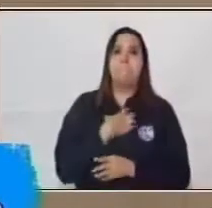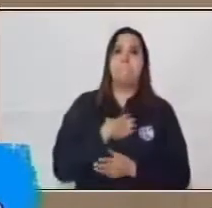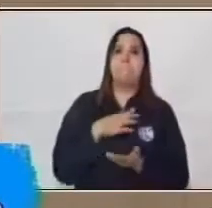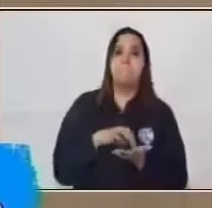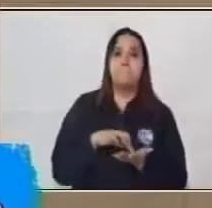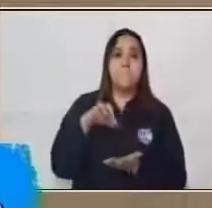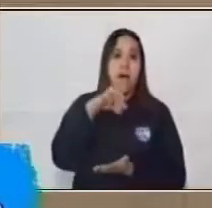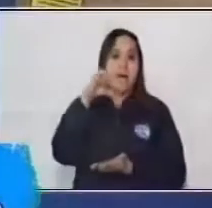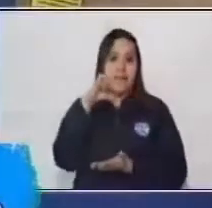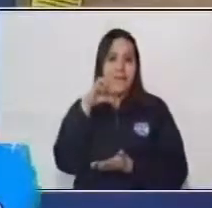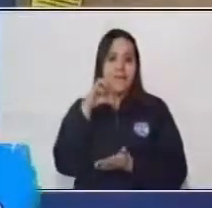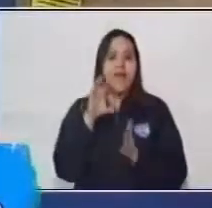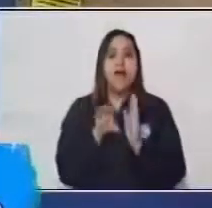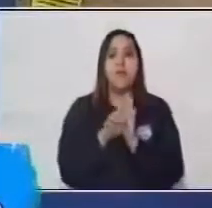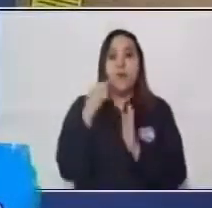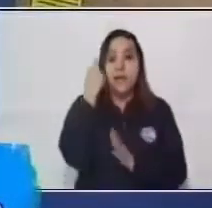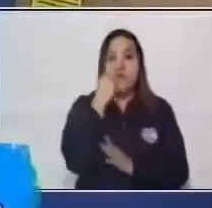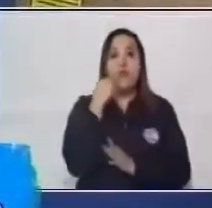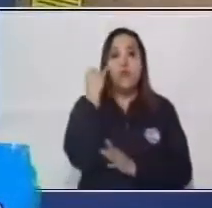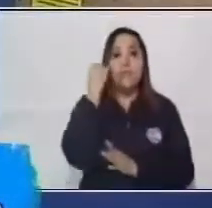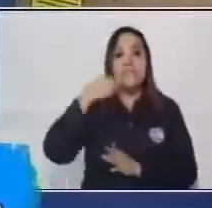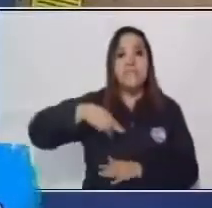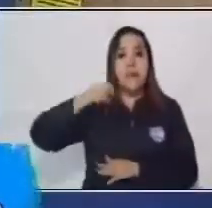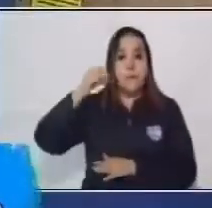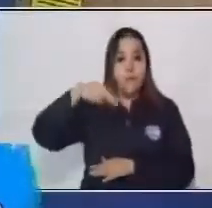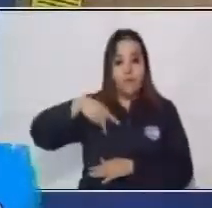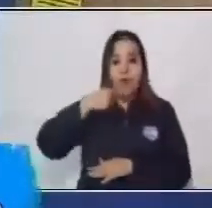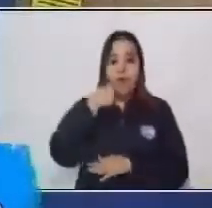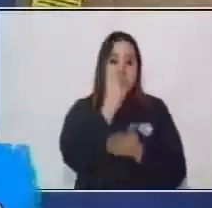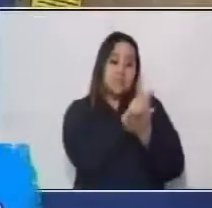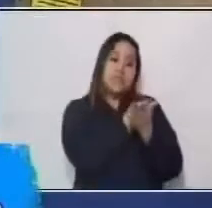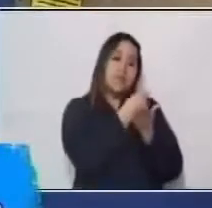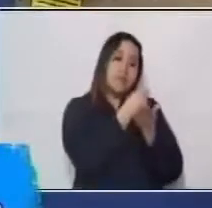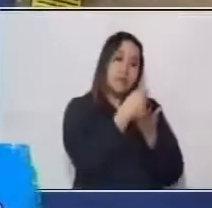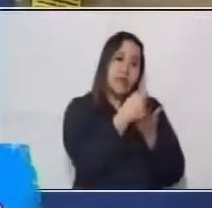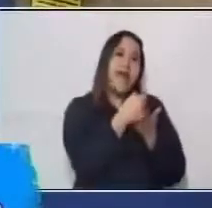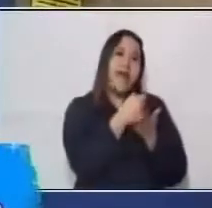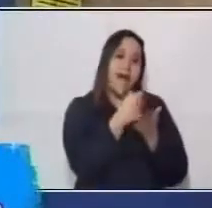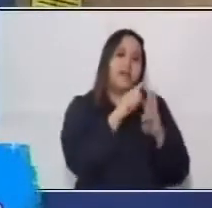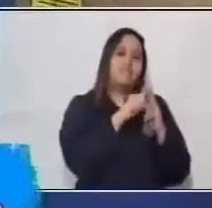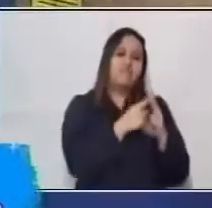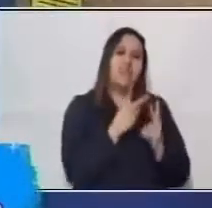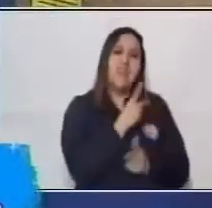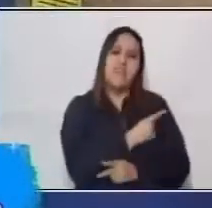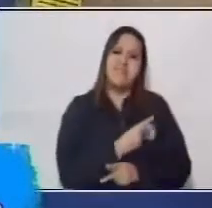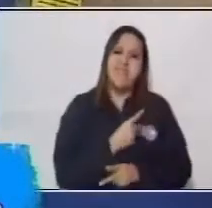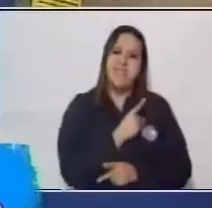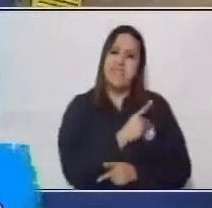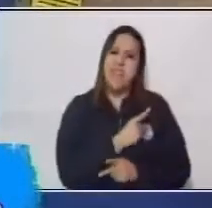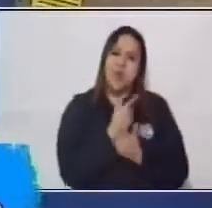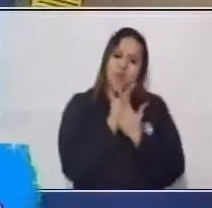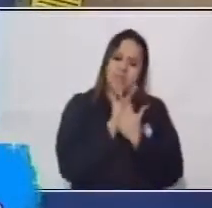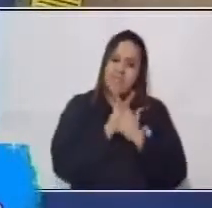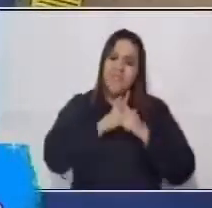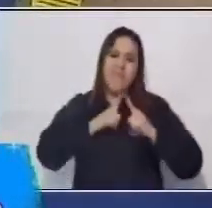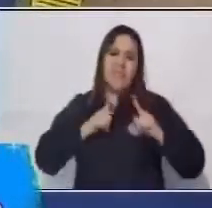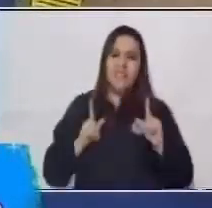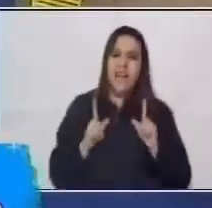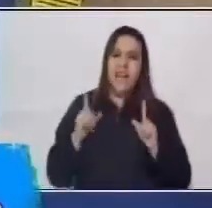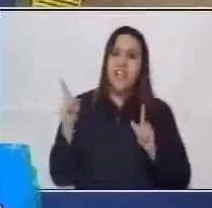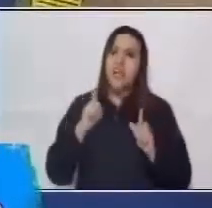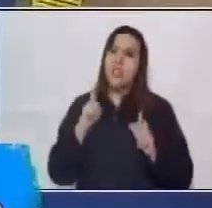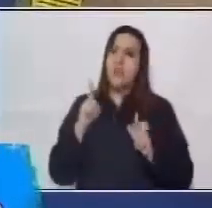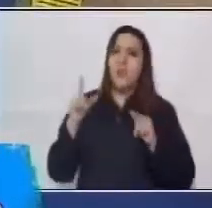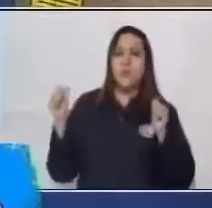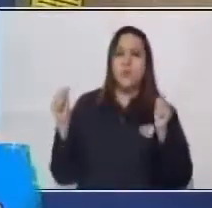por ejemplo, viene que las personas que empezaban a escribir tenían deseos de libertad, deseos de ya no estar a expensas de la